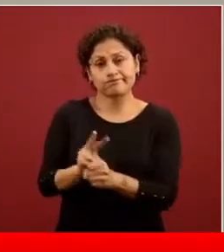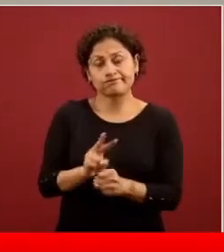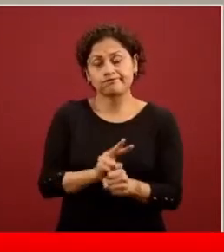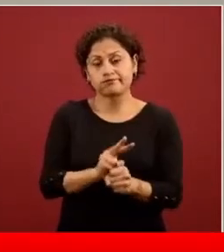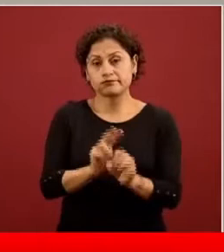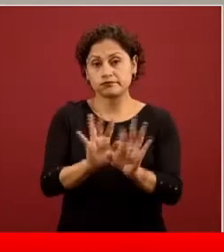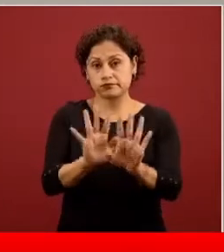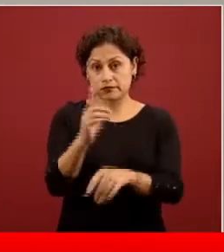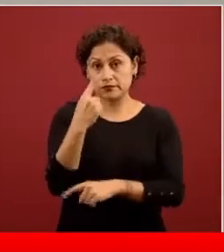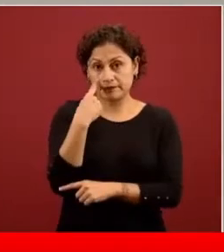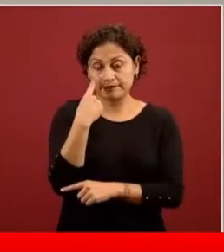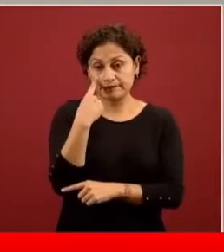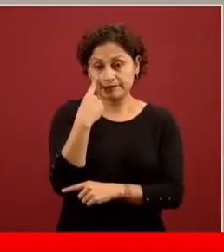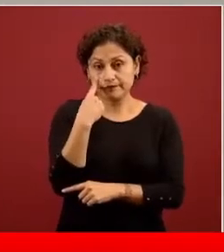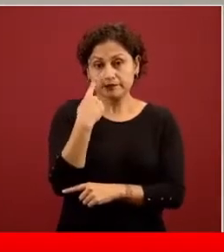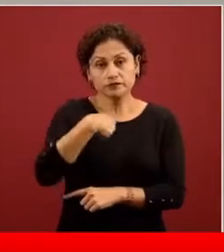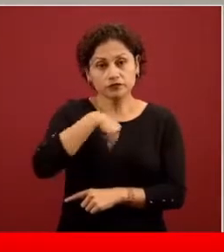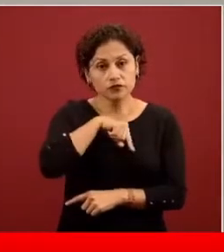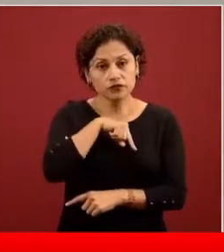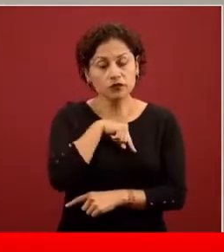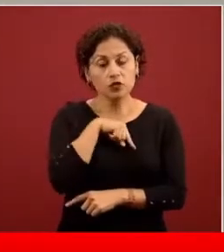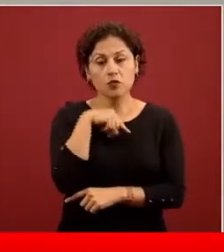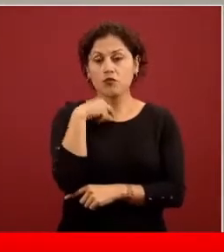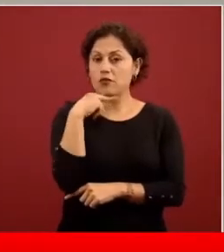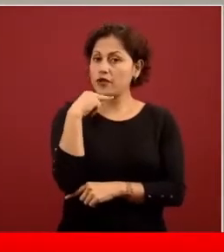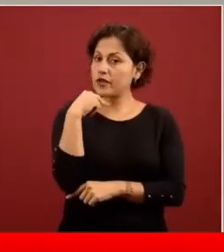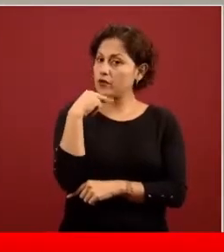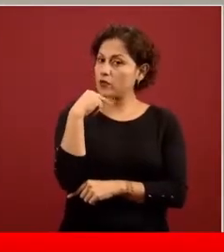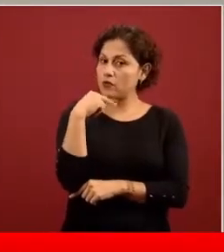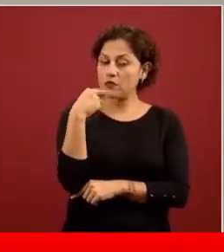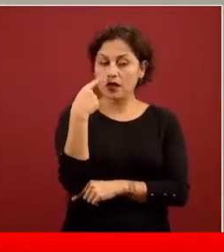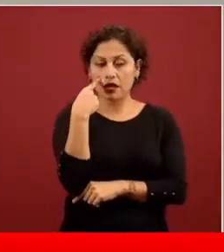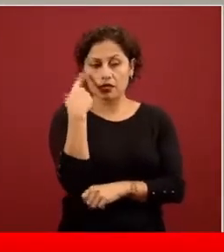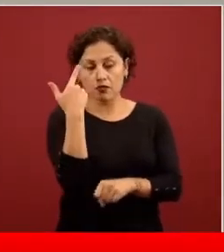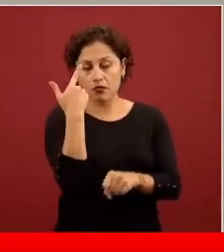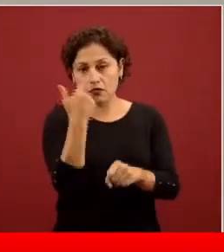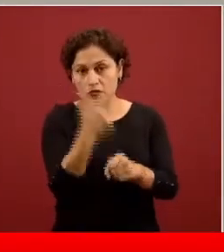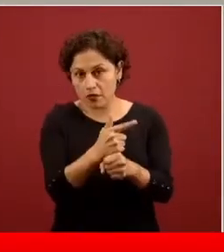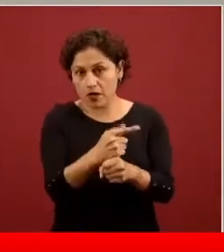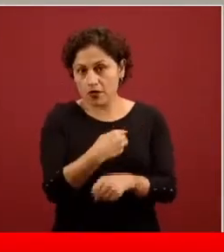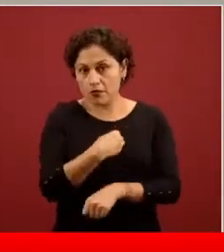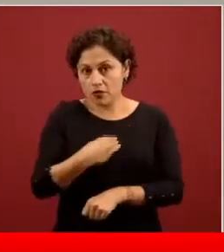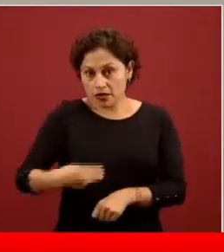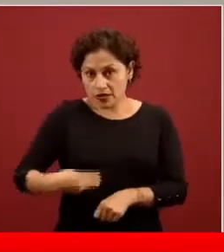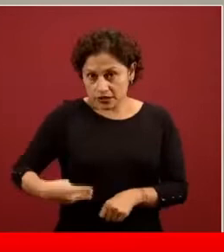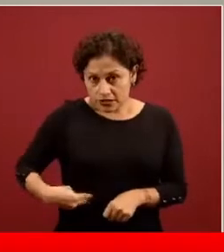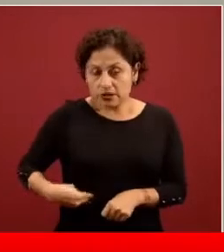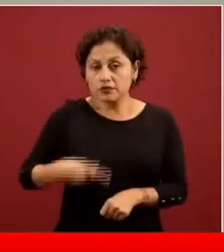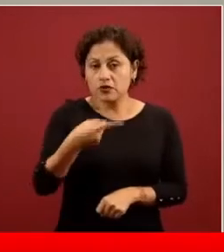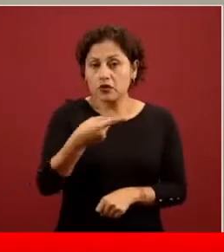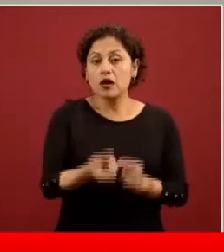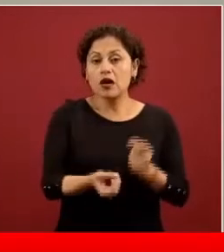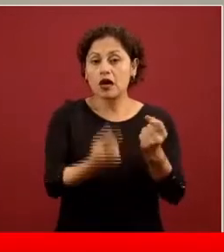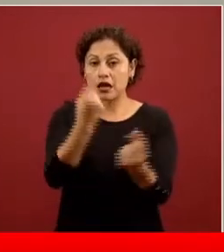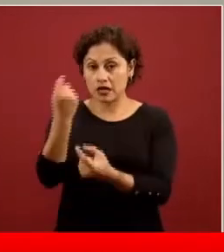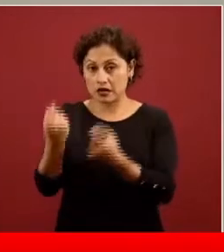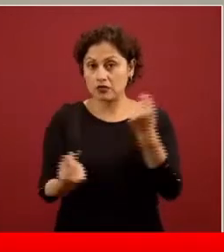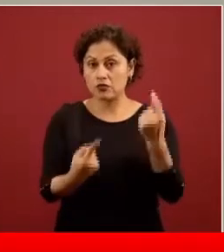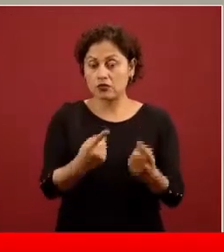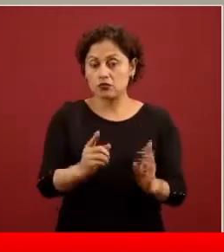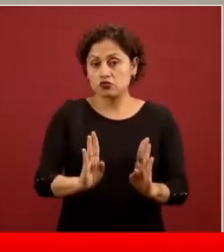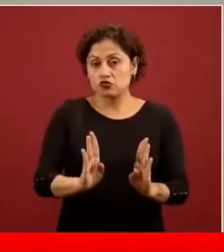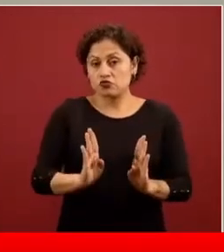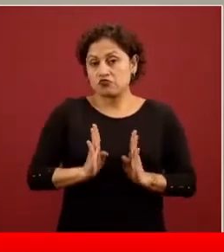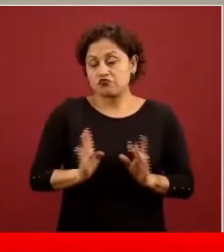que en algunos municipios se está utilizando a la fuerza pública como un mecanismo de